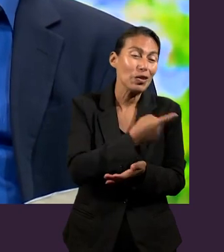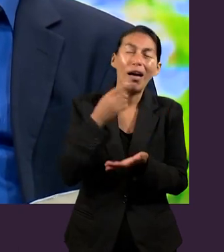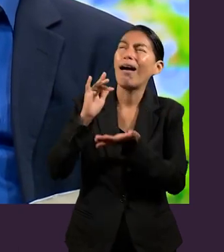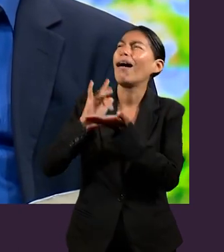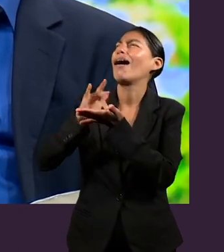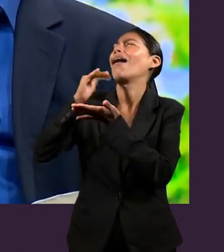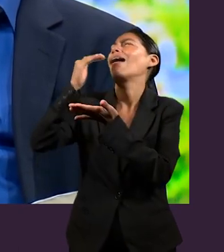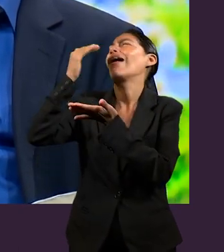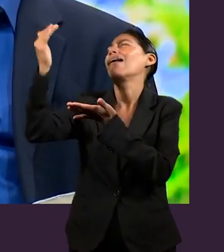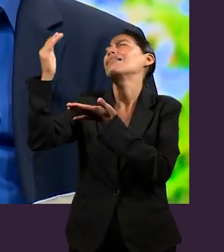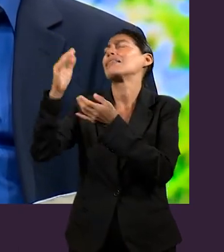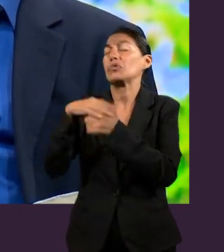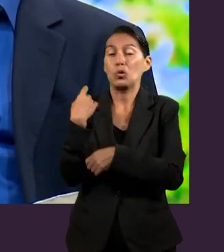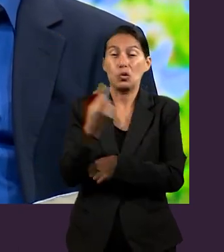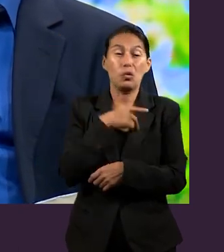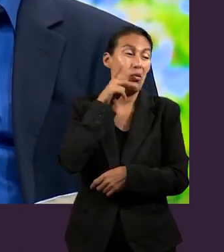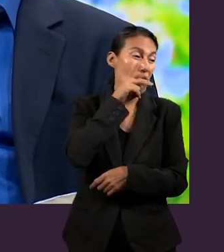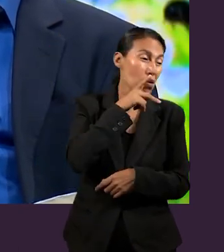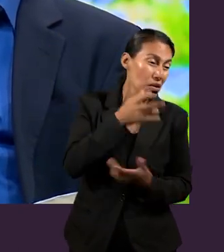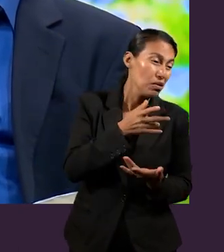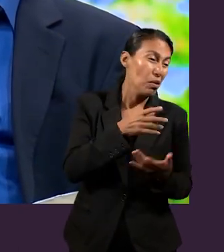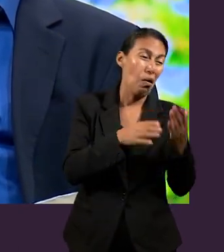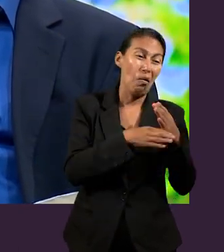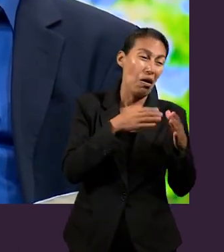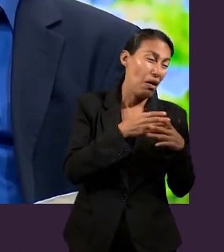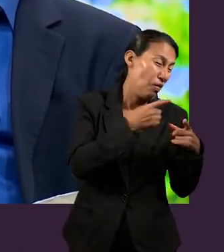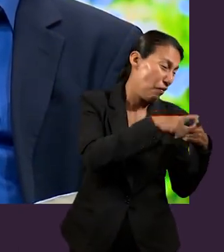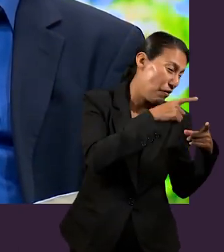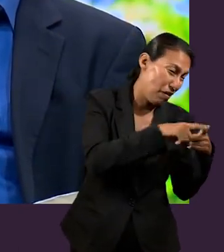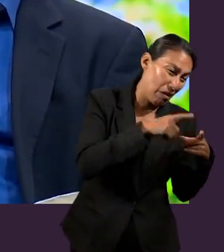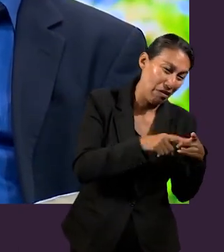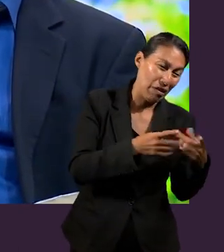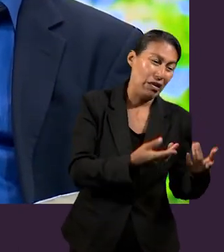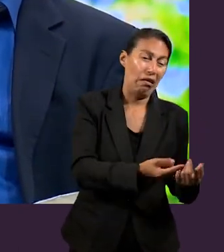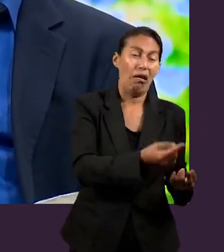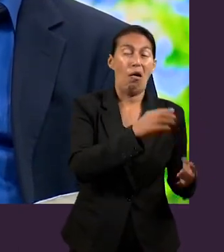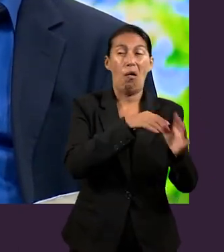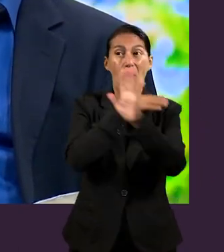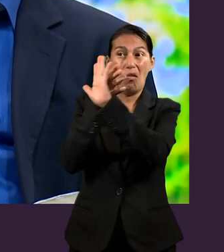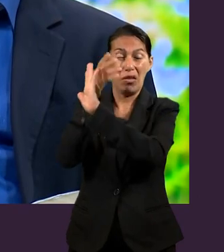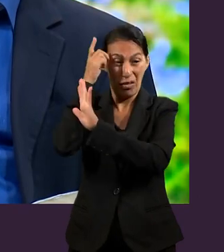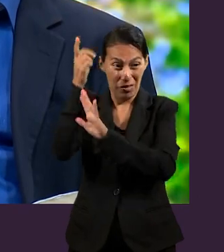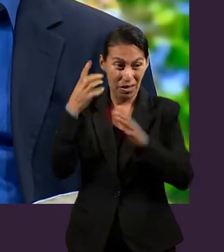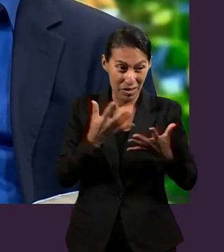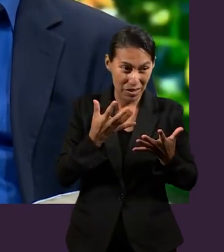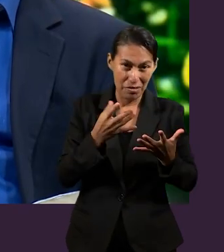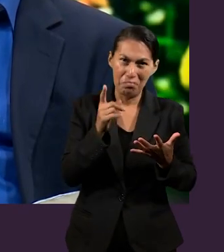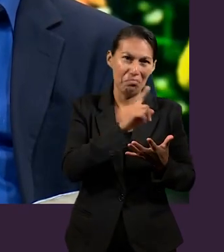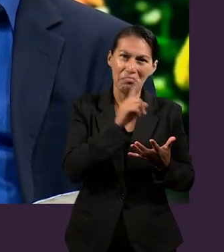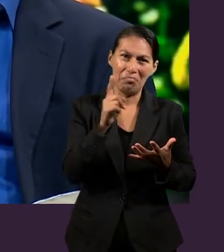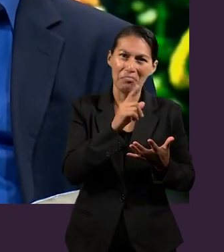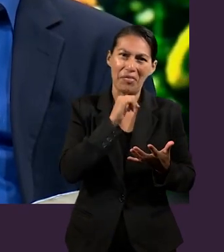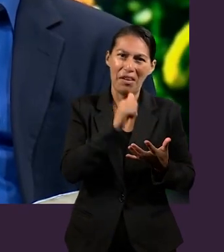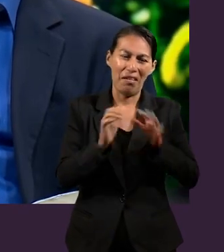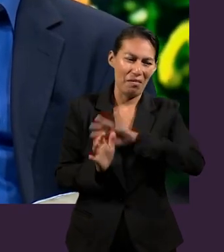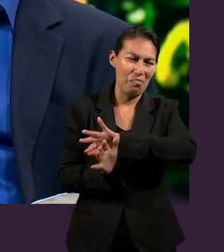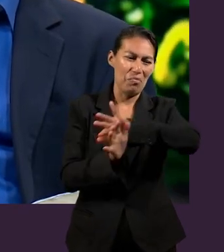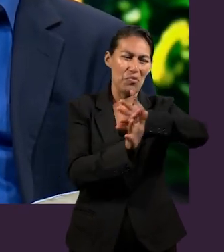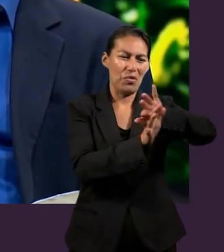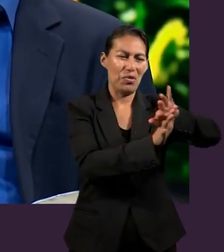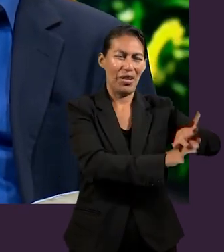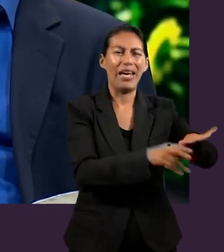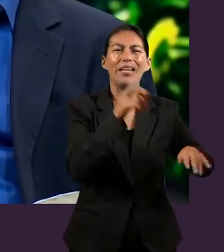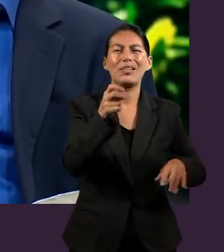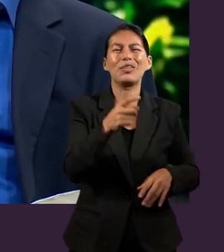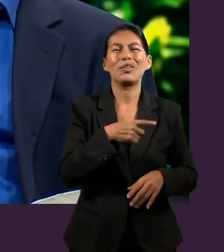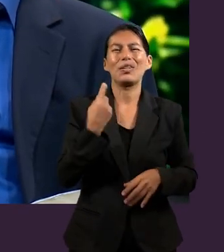a vivir agradecidos a Dios, porque ahora tenemos la oportunidad de estar alejados de vicios y conductas inmorales que ofenden al